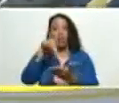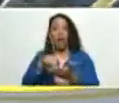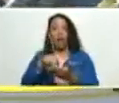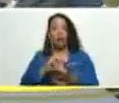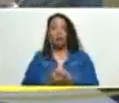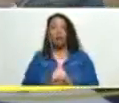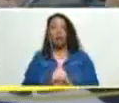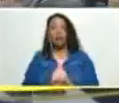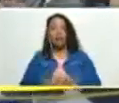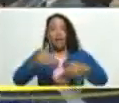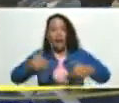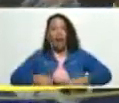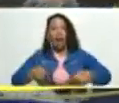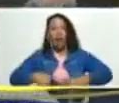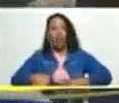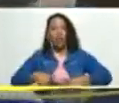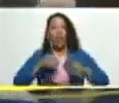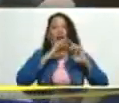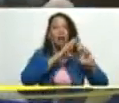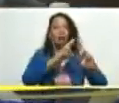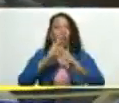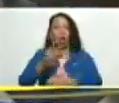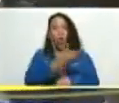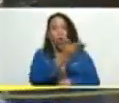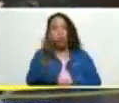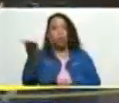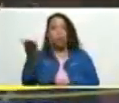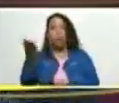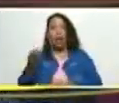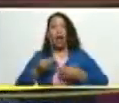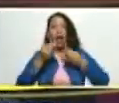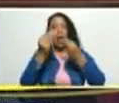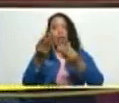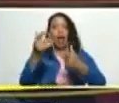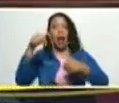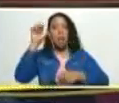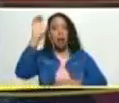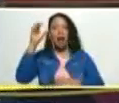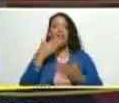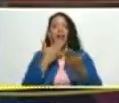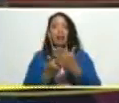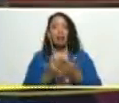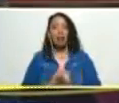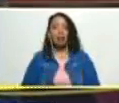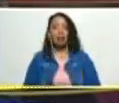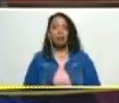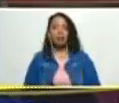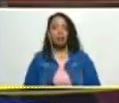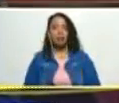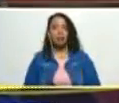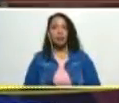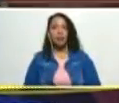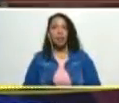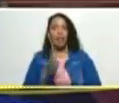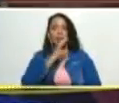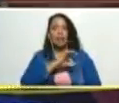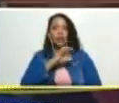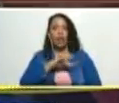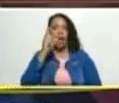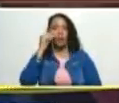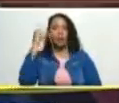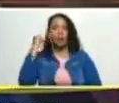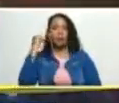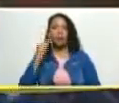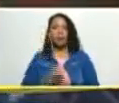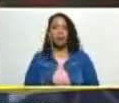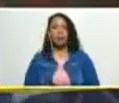y el esfuerzo y los resultados que ustedes le darán al país muchas gracias señoras y señores por su amable